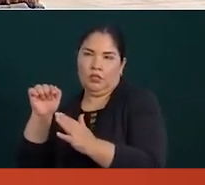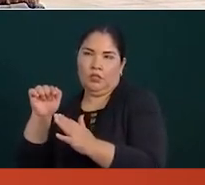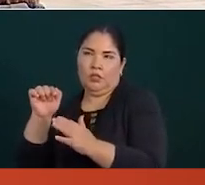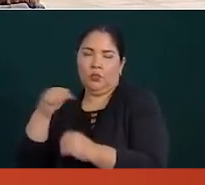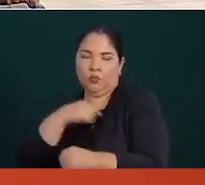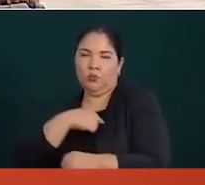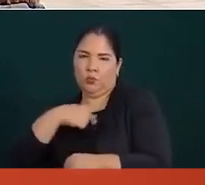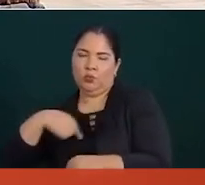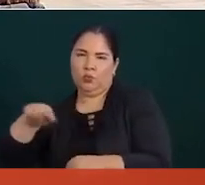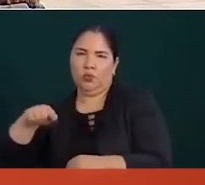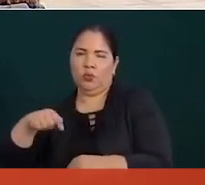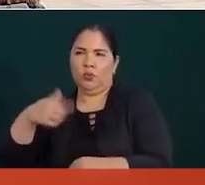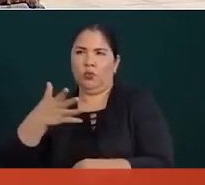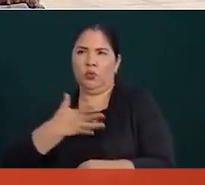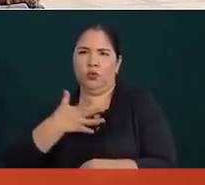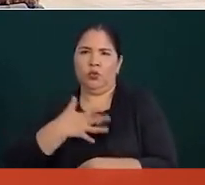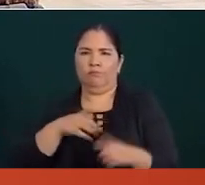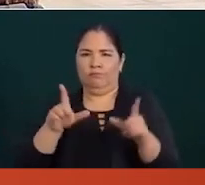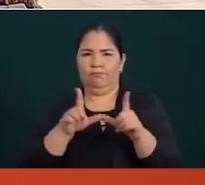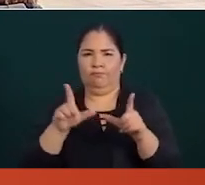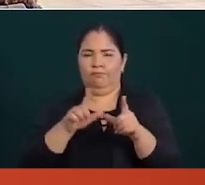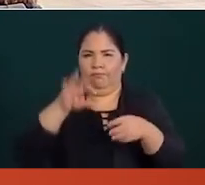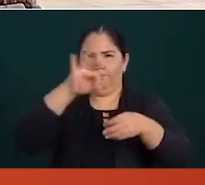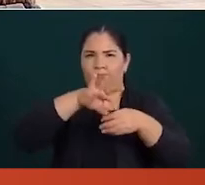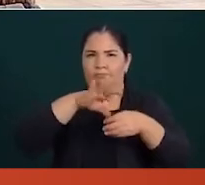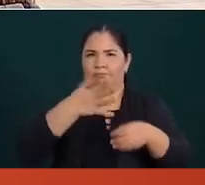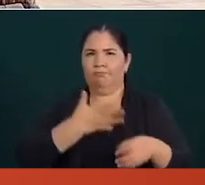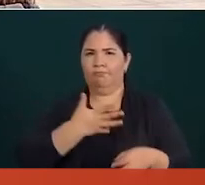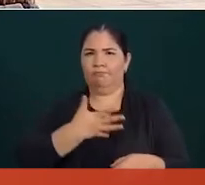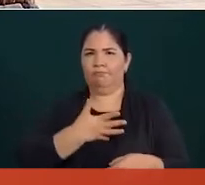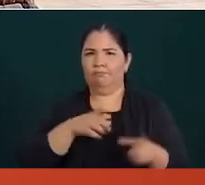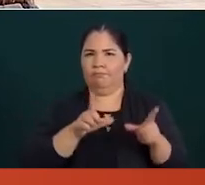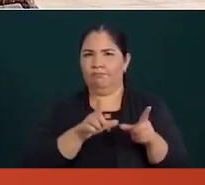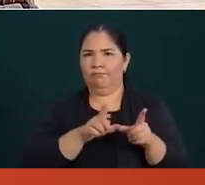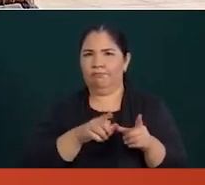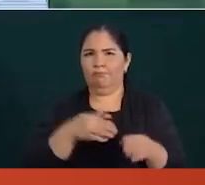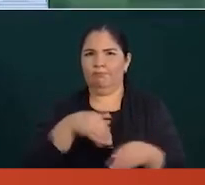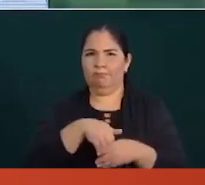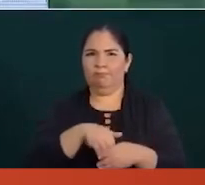aquí tengo mi credencial mi cartera